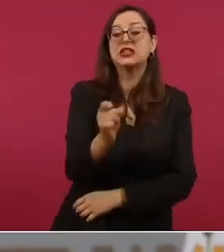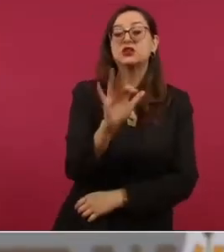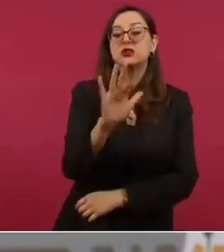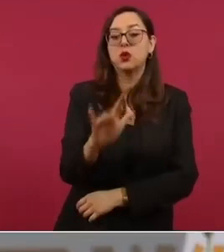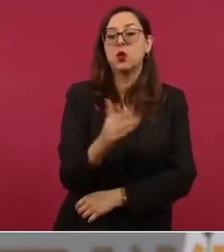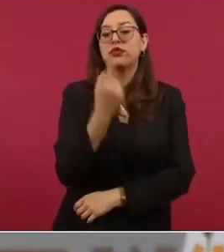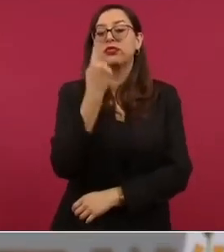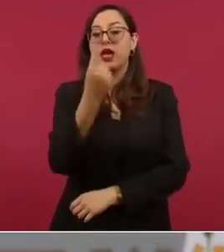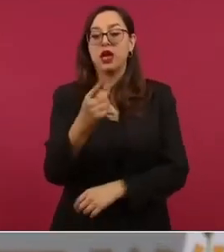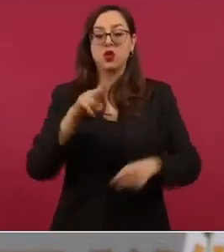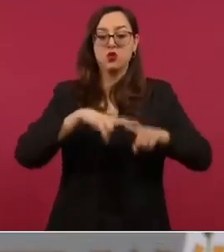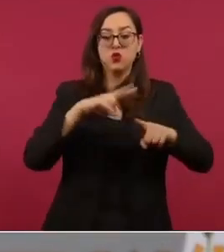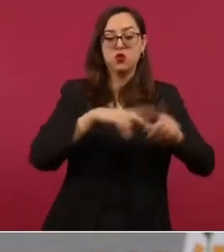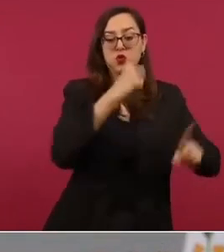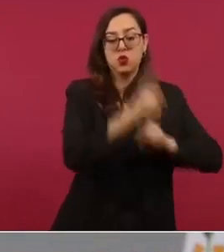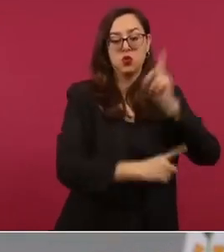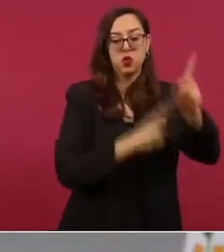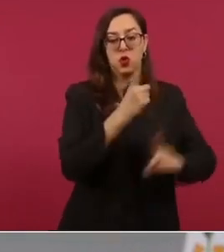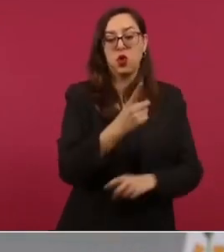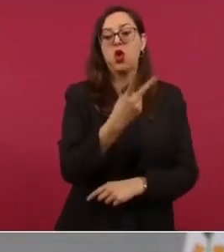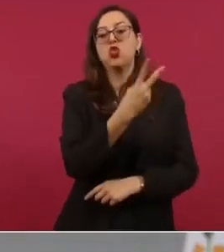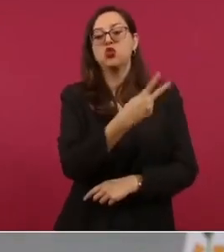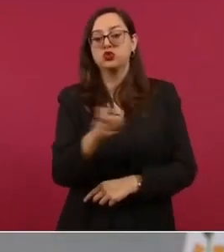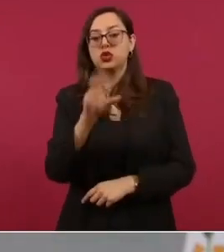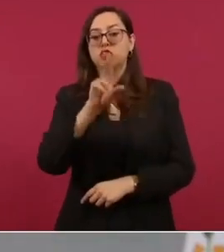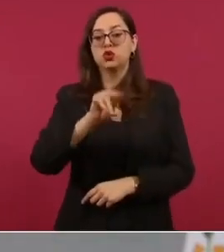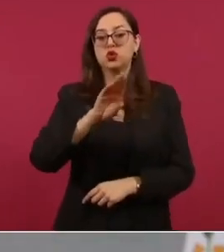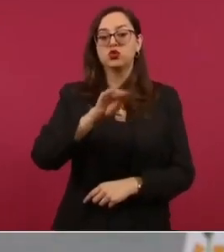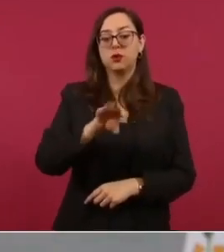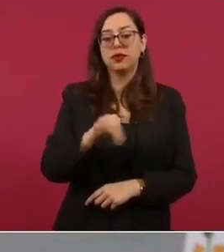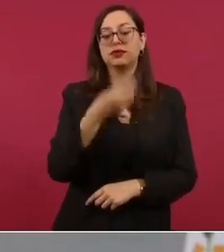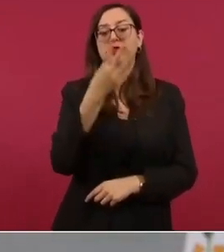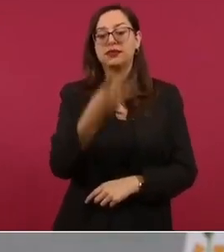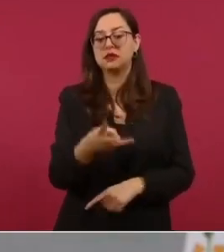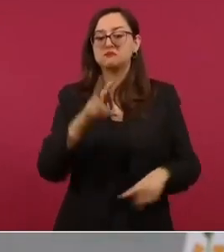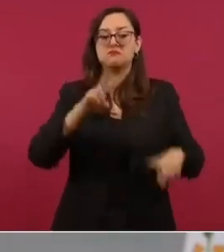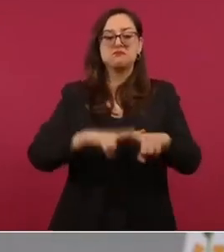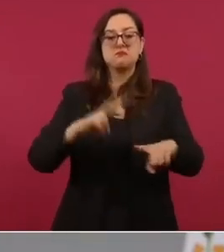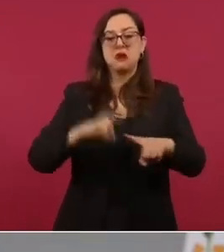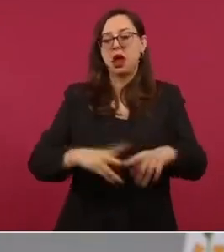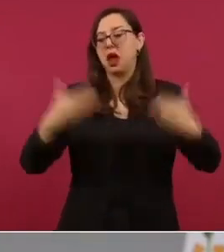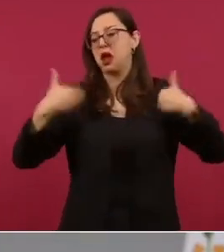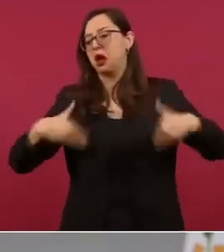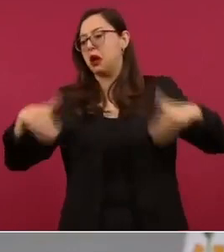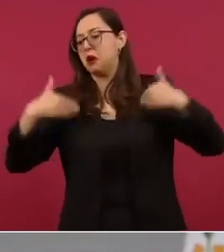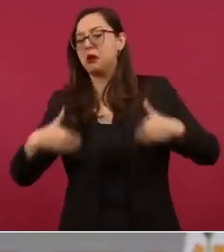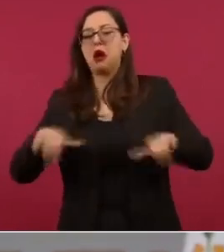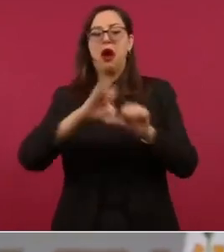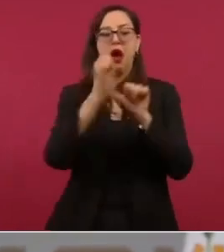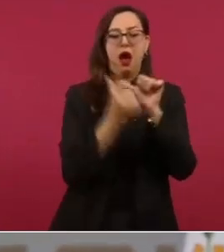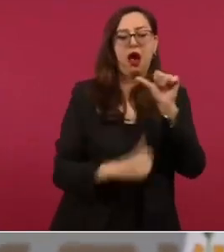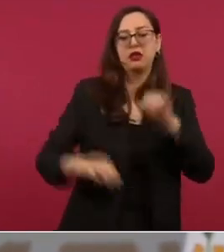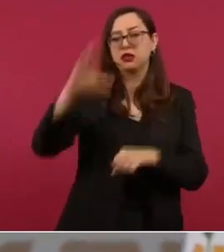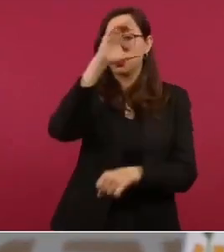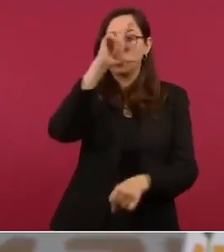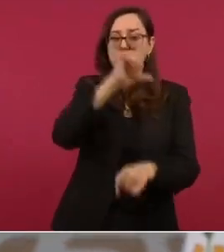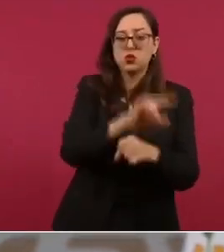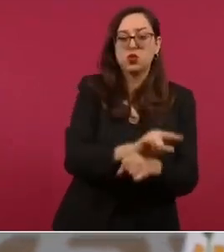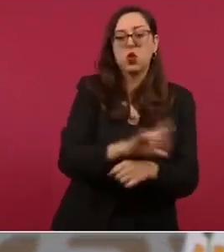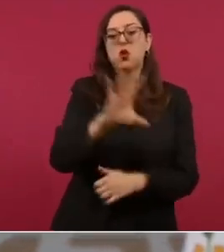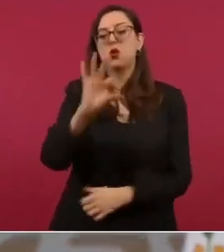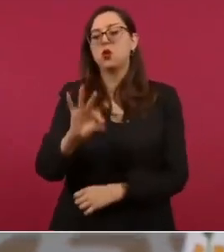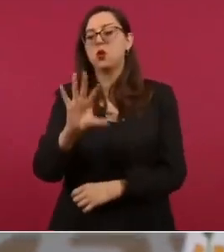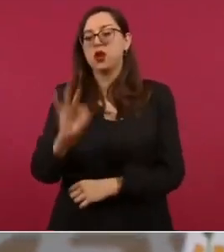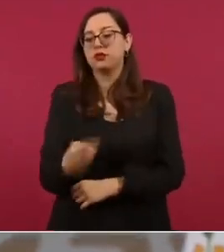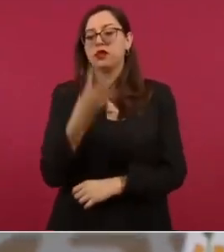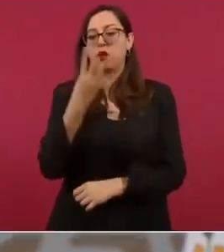293 parques malecones espacios artísticos y culturales 44